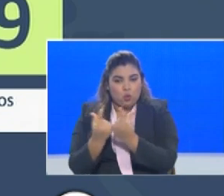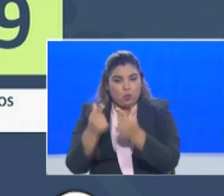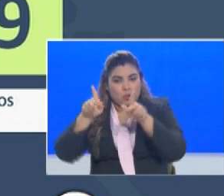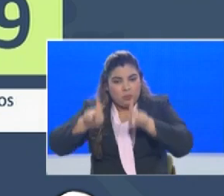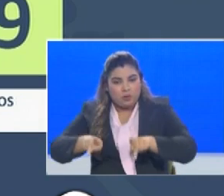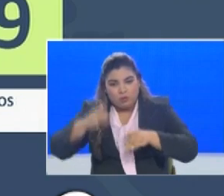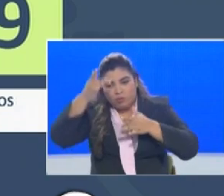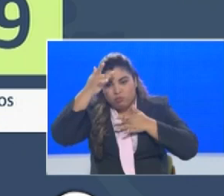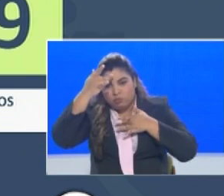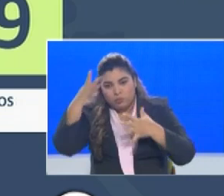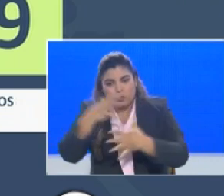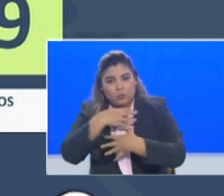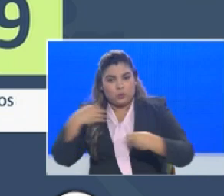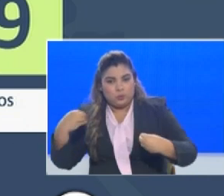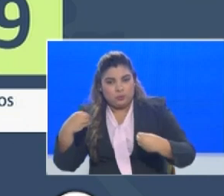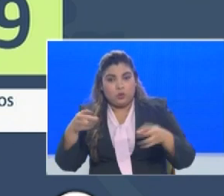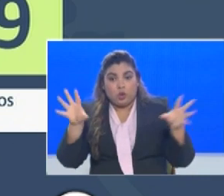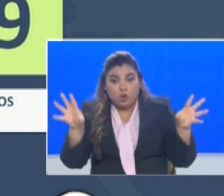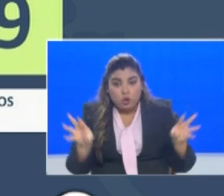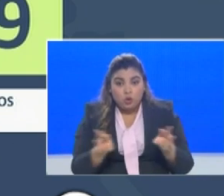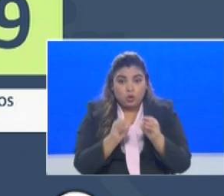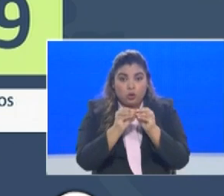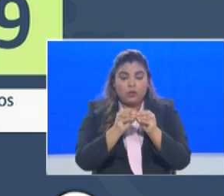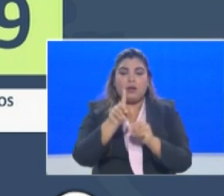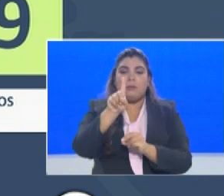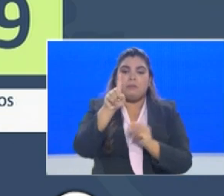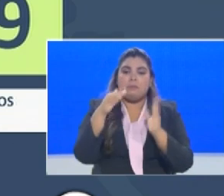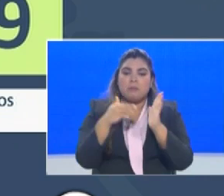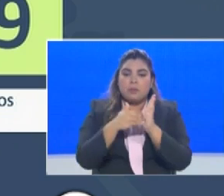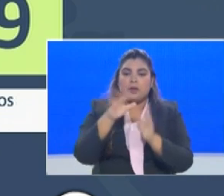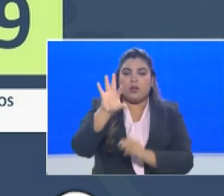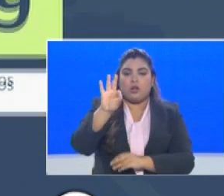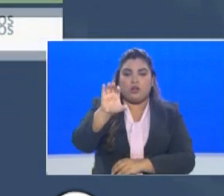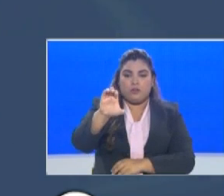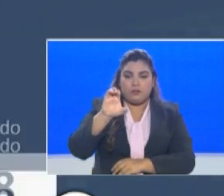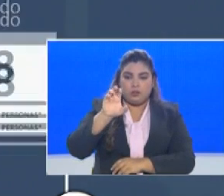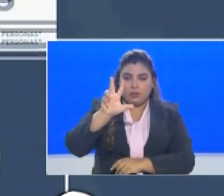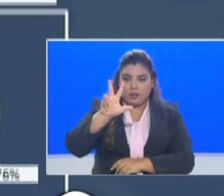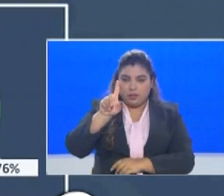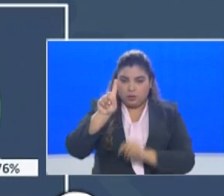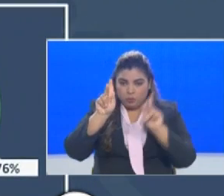un gran total de 1.931 casos.